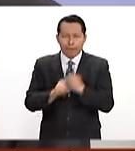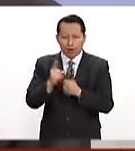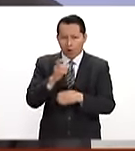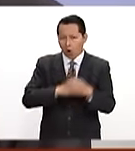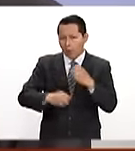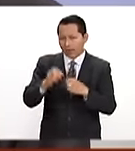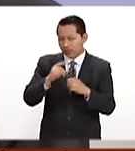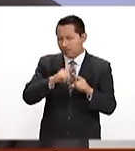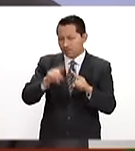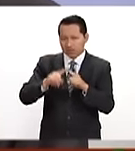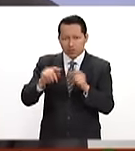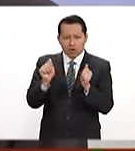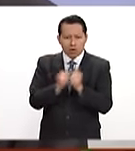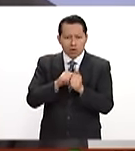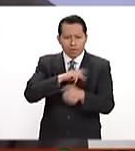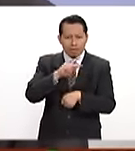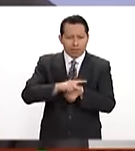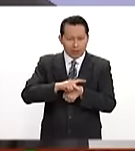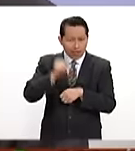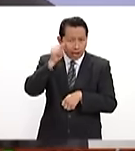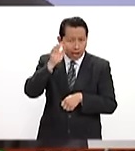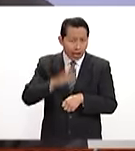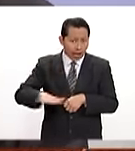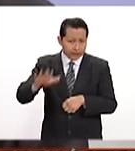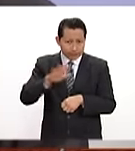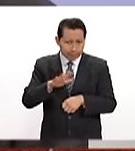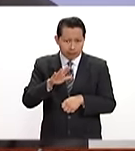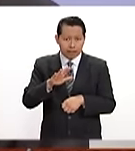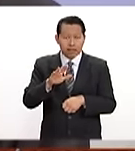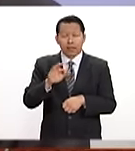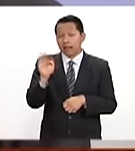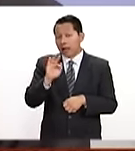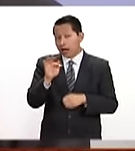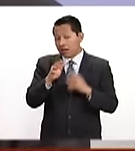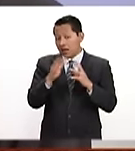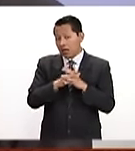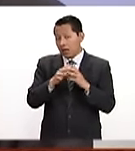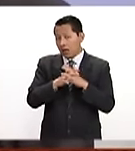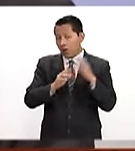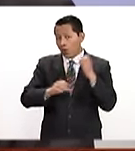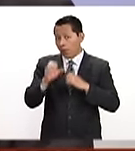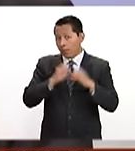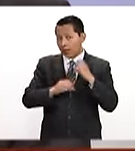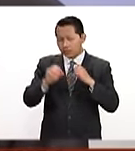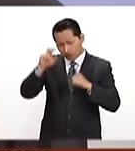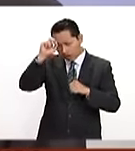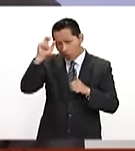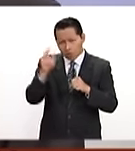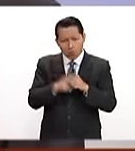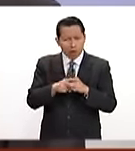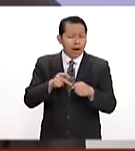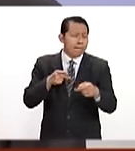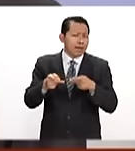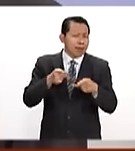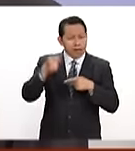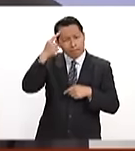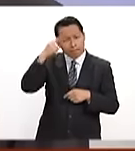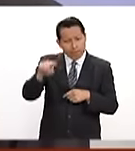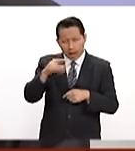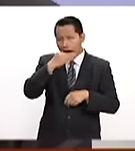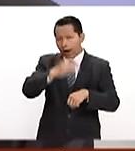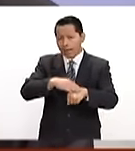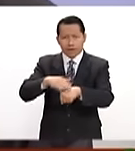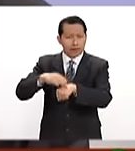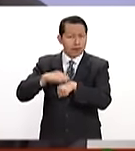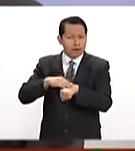comercial con los países asiáticos y no me gustaría decir una guerra comercial, Europa estará preparada para decirles a los